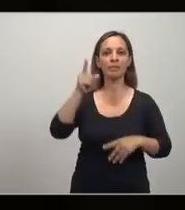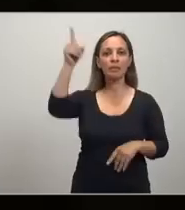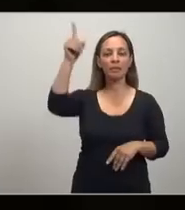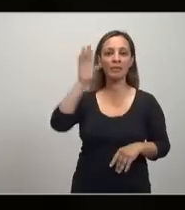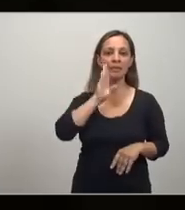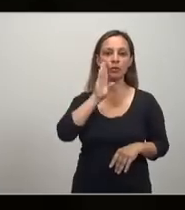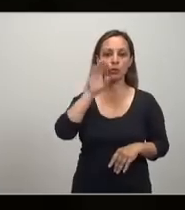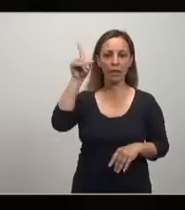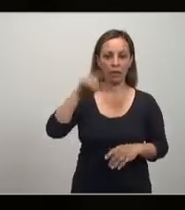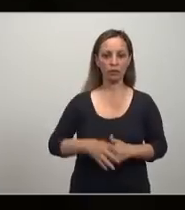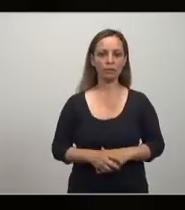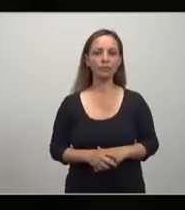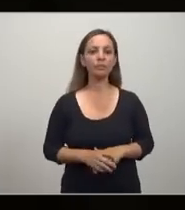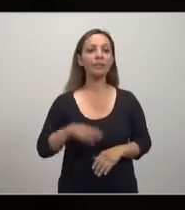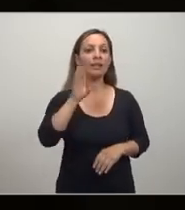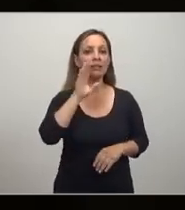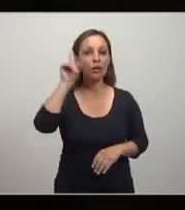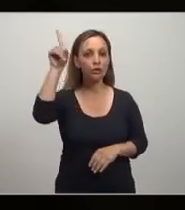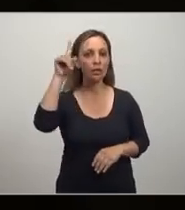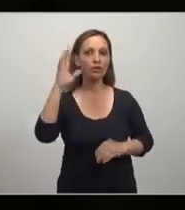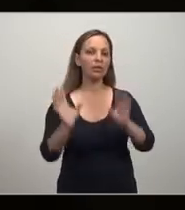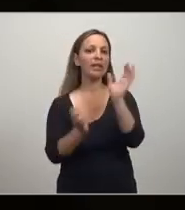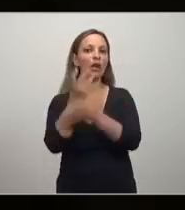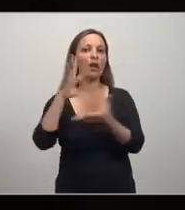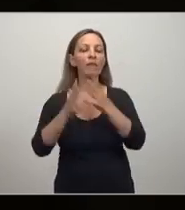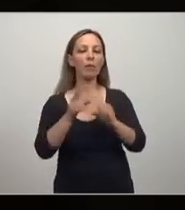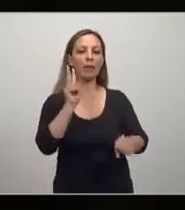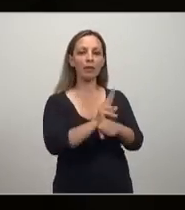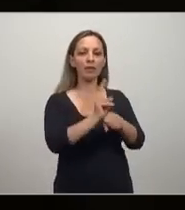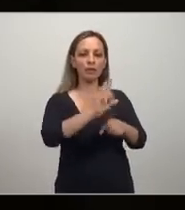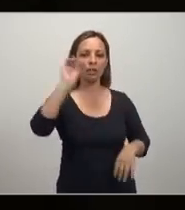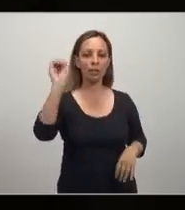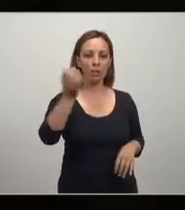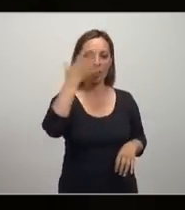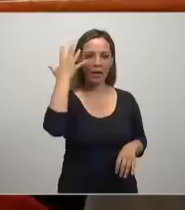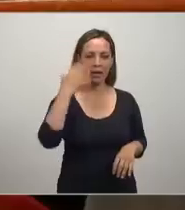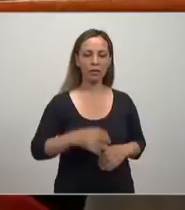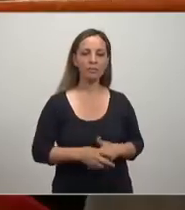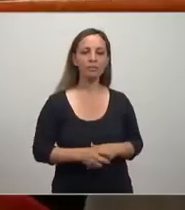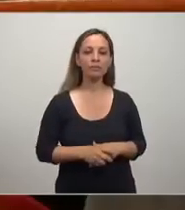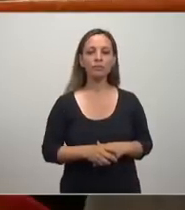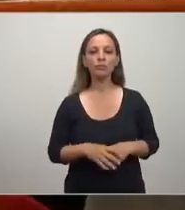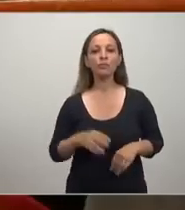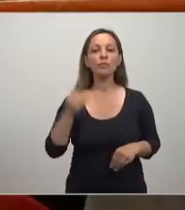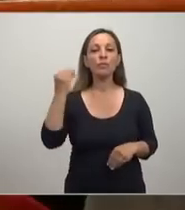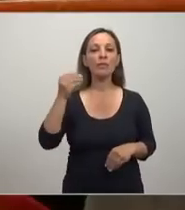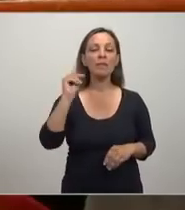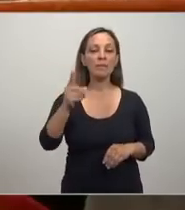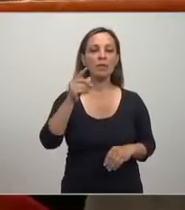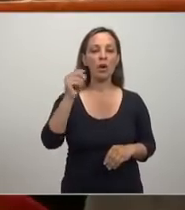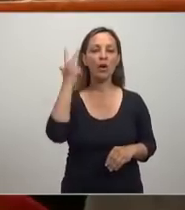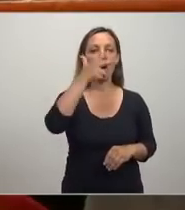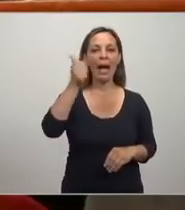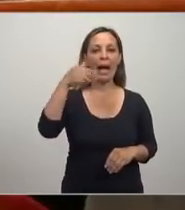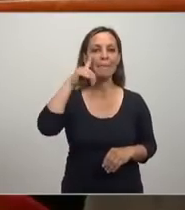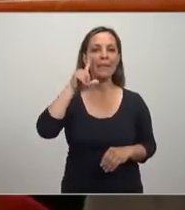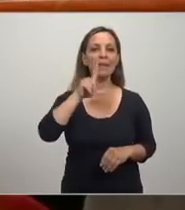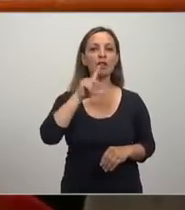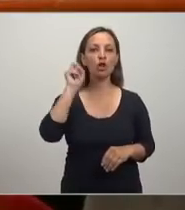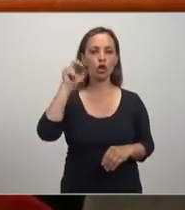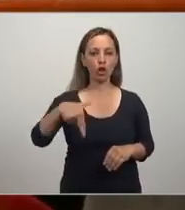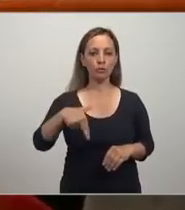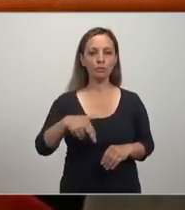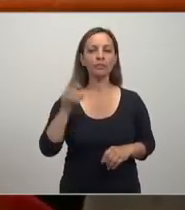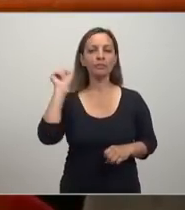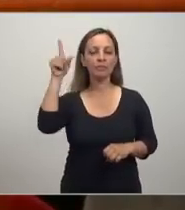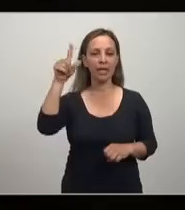protegiendo la industria infantil. De hecho, el creador del proteccionismo moderno no es Freddy Leeds, como muchos creen, sino Alexander Hamilton, secretario del Tesoro de